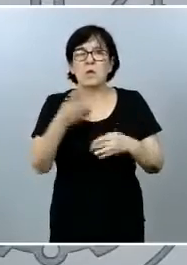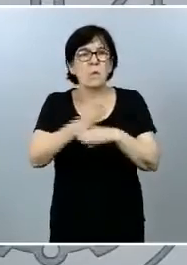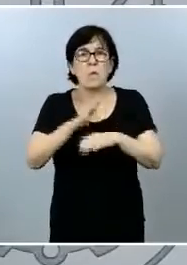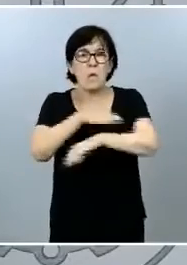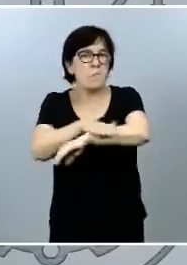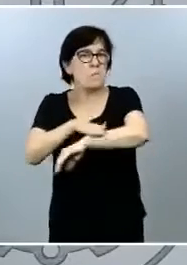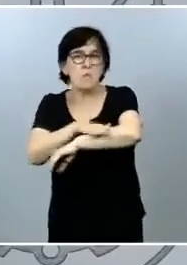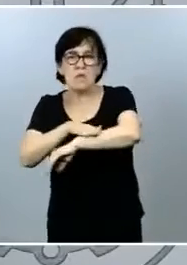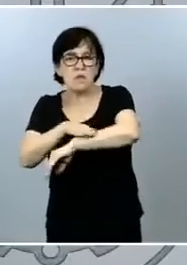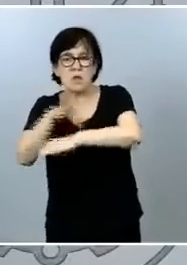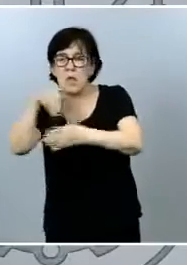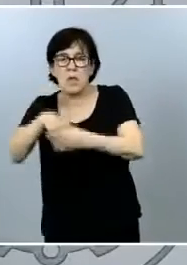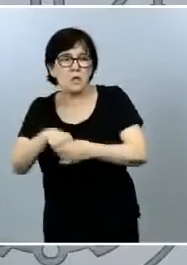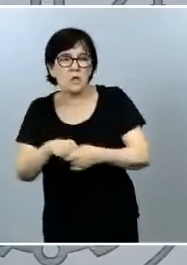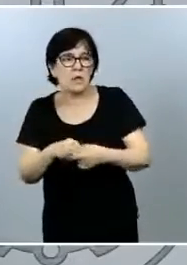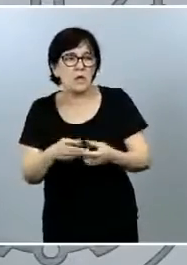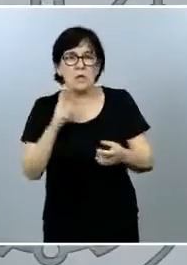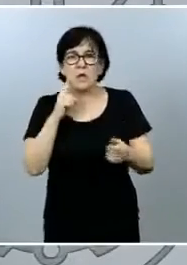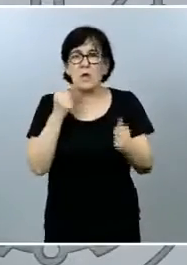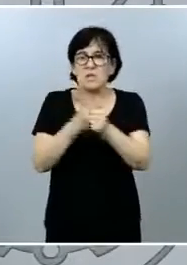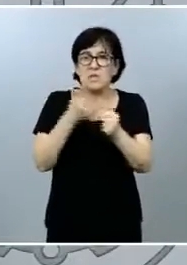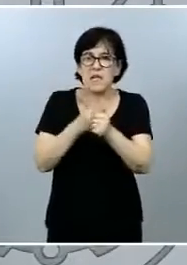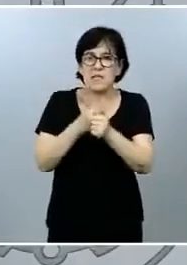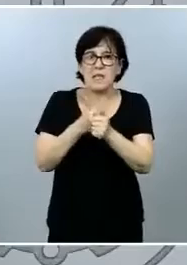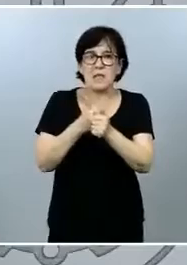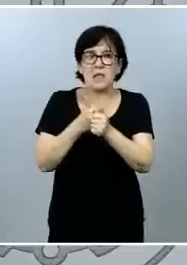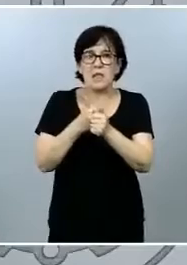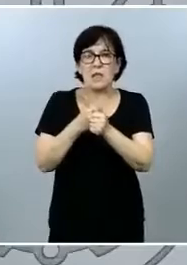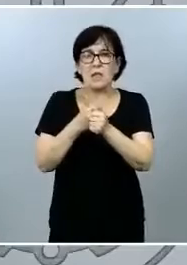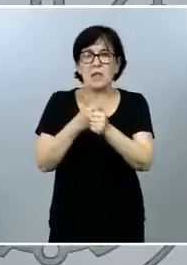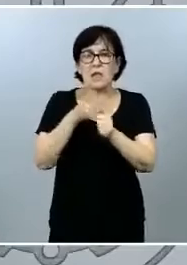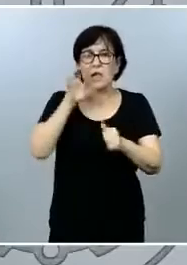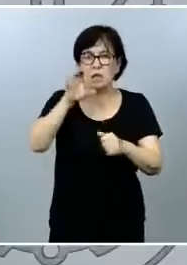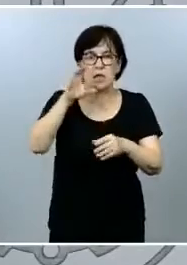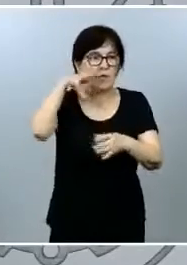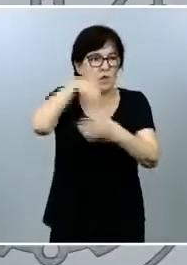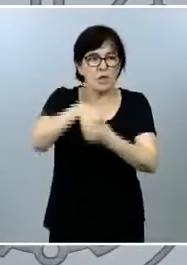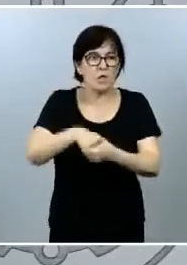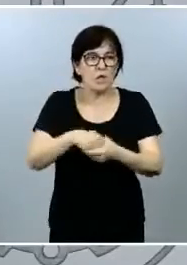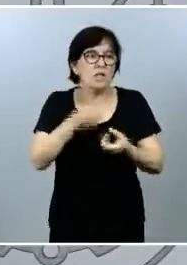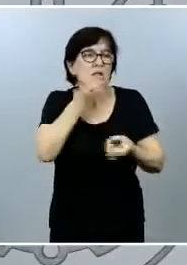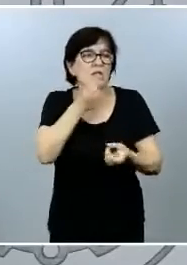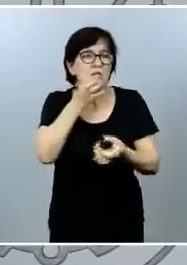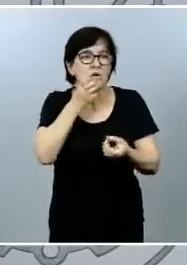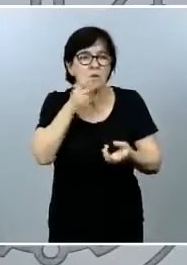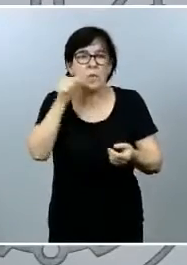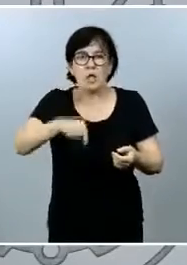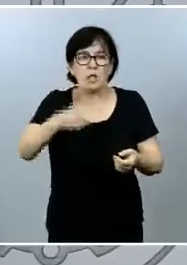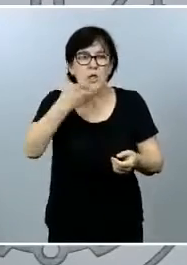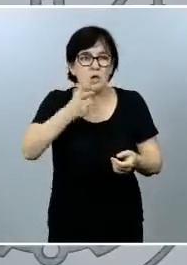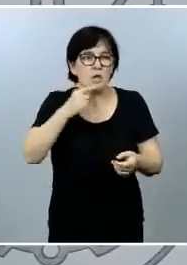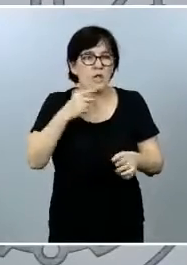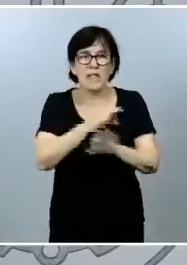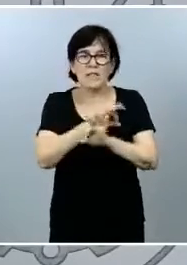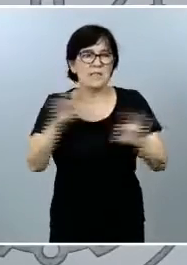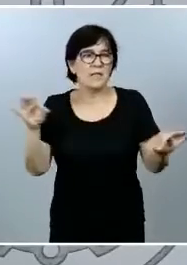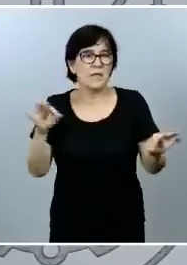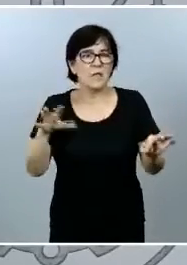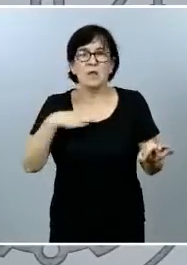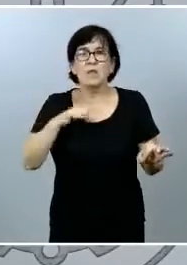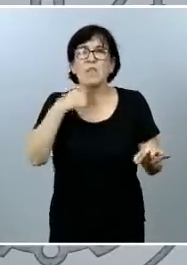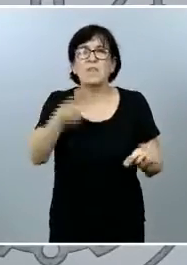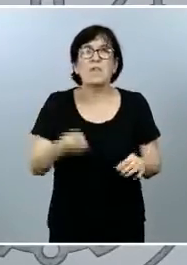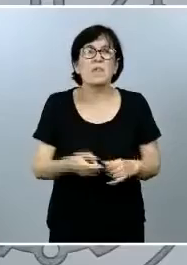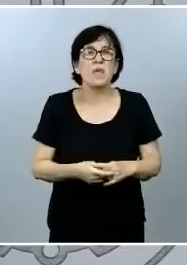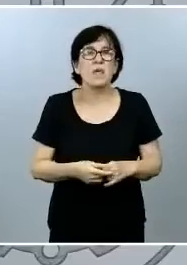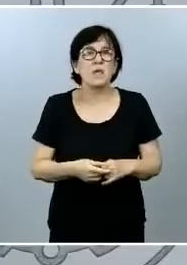del interior o del secretario de estado del interior y creo que la información conocida de hoy en ningún caso pone de manifiesto que